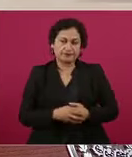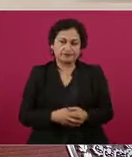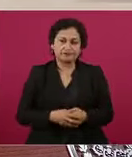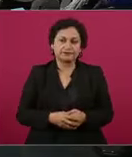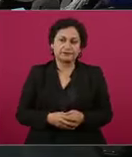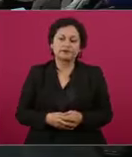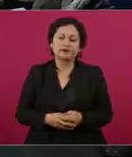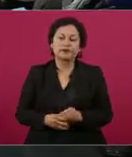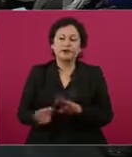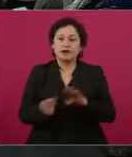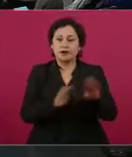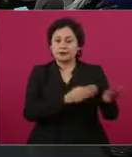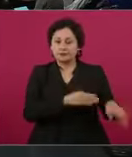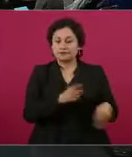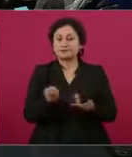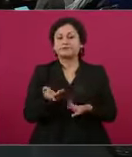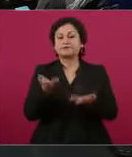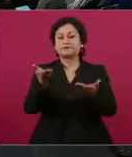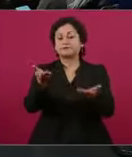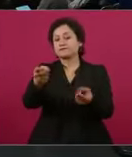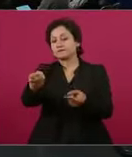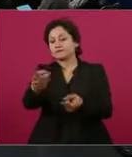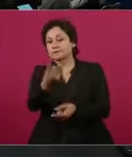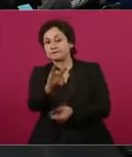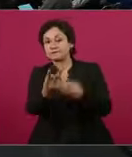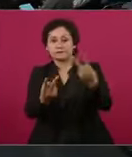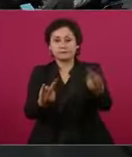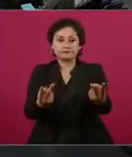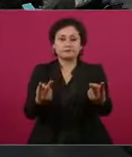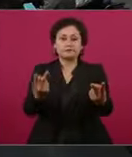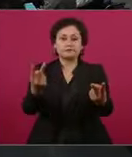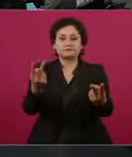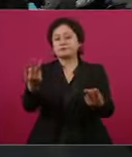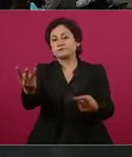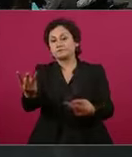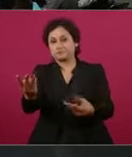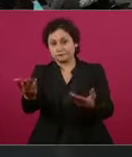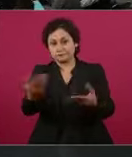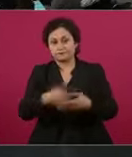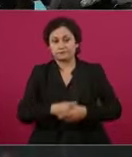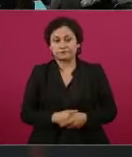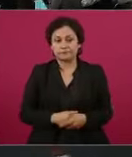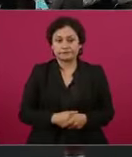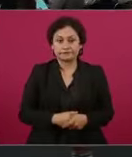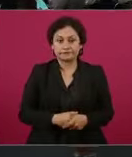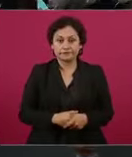vámonos por acá, ustedes dos y ustedes dos, y tres, el compañero.